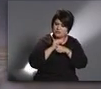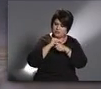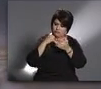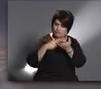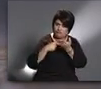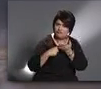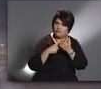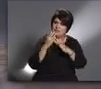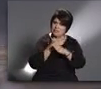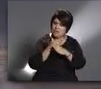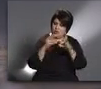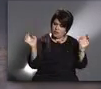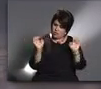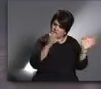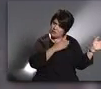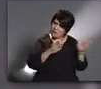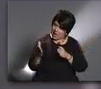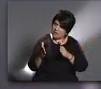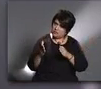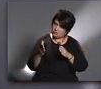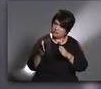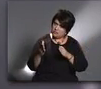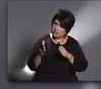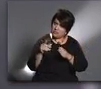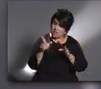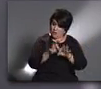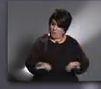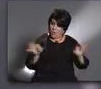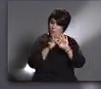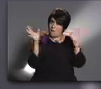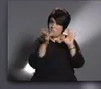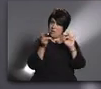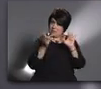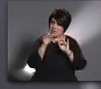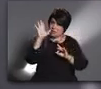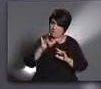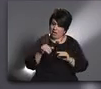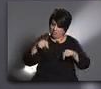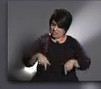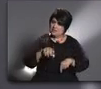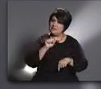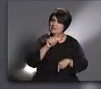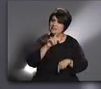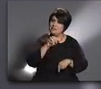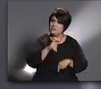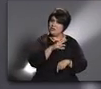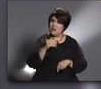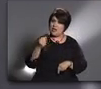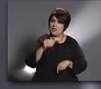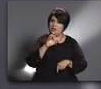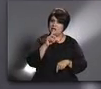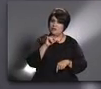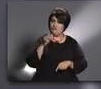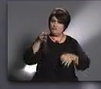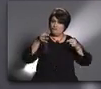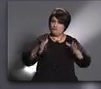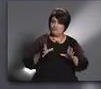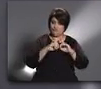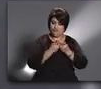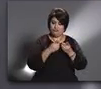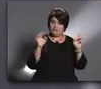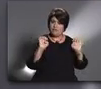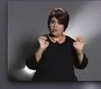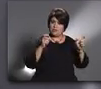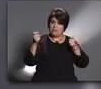tome acción para el bien de usted y su familia. Practique, platique y comparta su plan de emergencia. Este mensaje